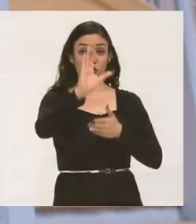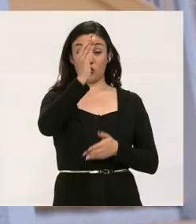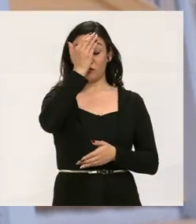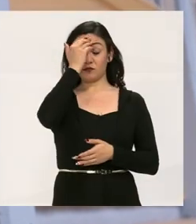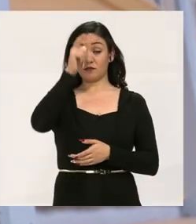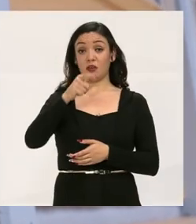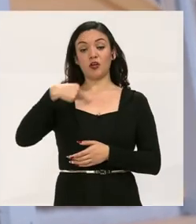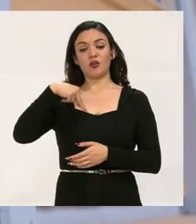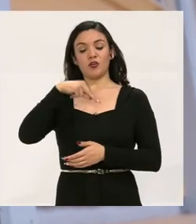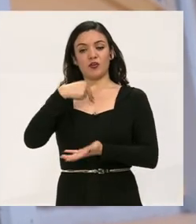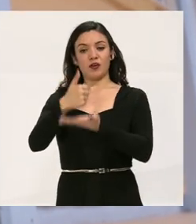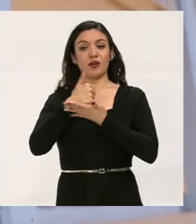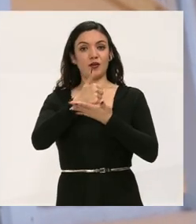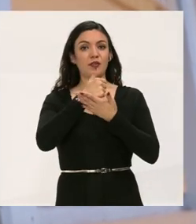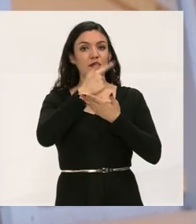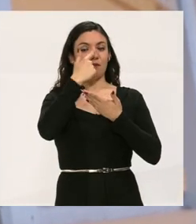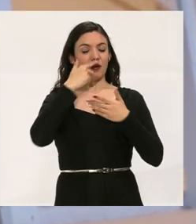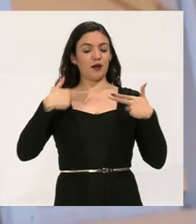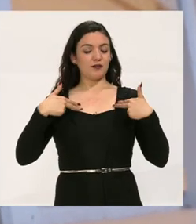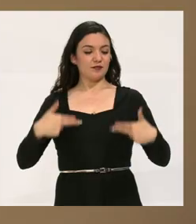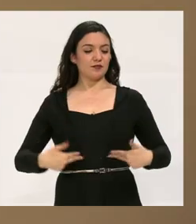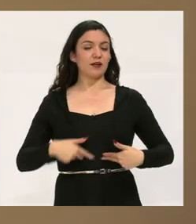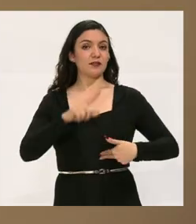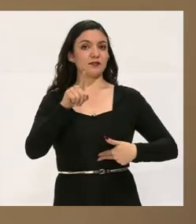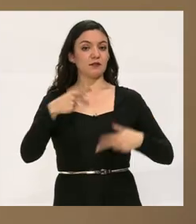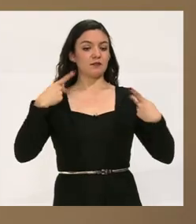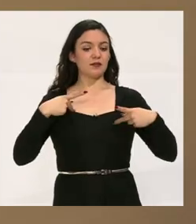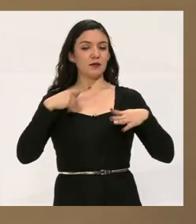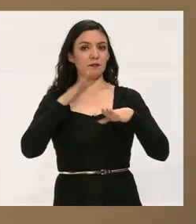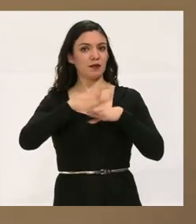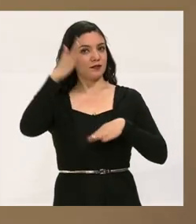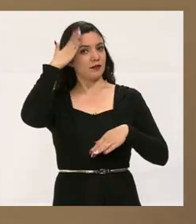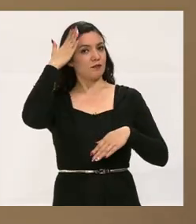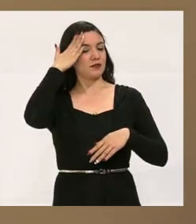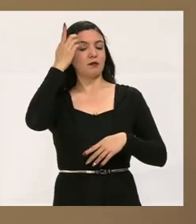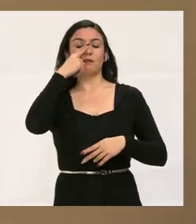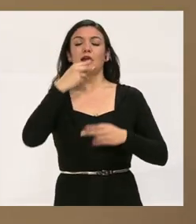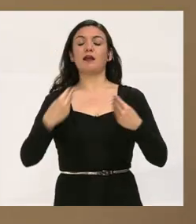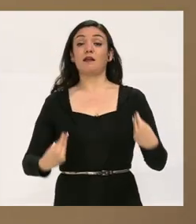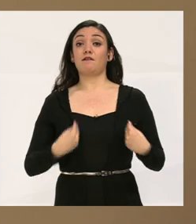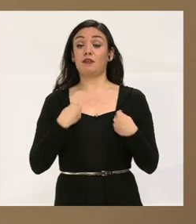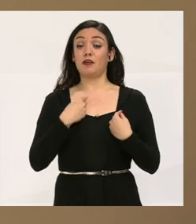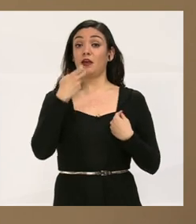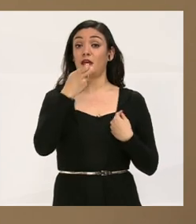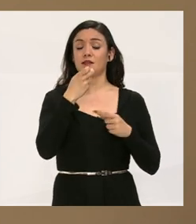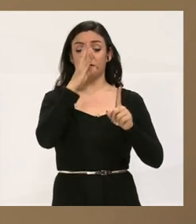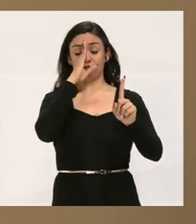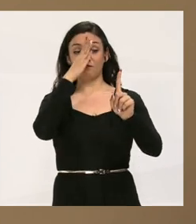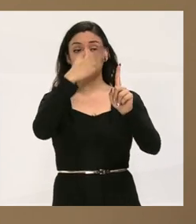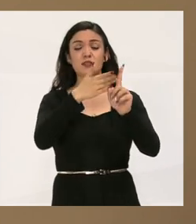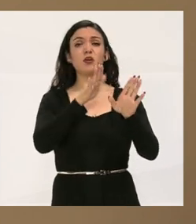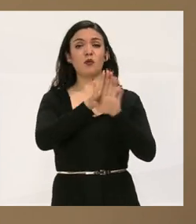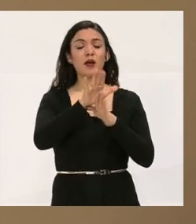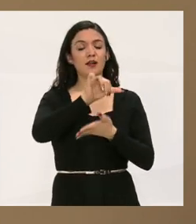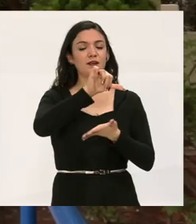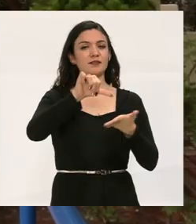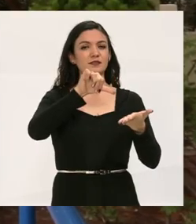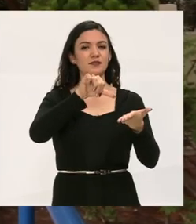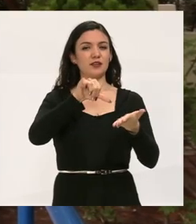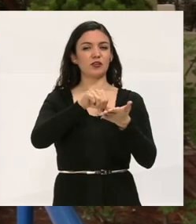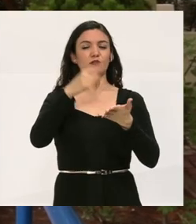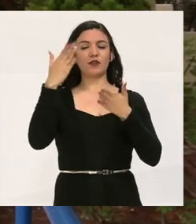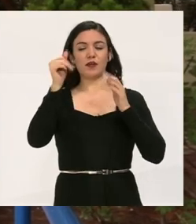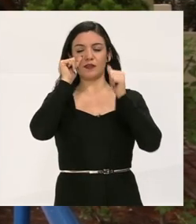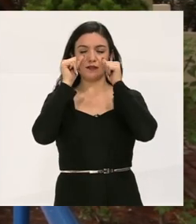Compartir conocimiento es lo que nos ayuda a los seres humanos a ser personas más capacitadas para la vida. Esta es la misión